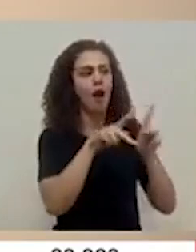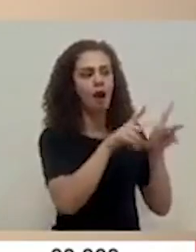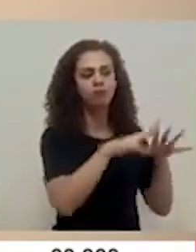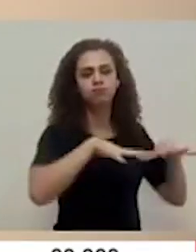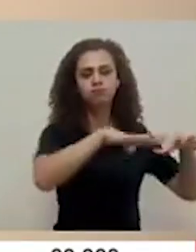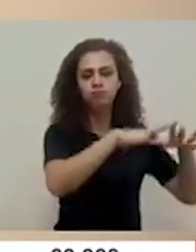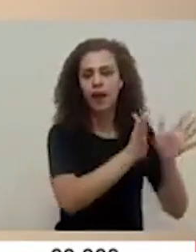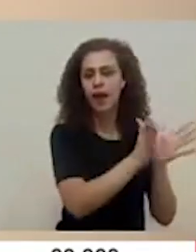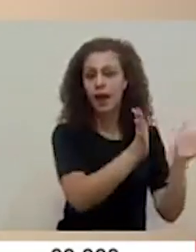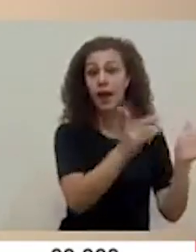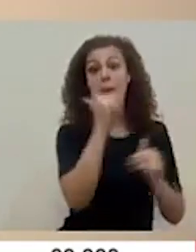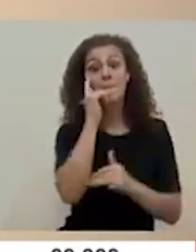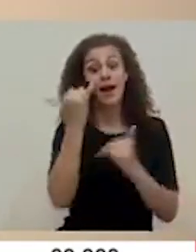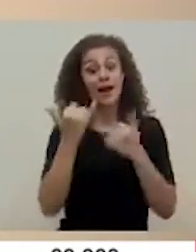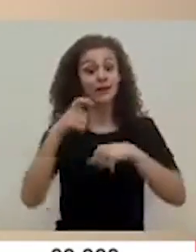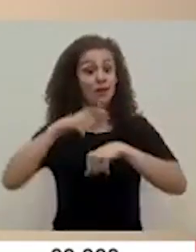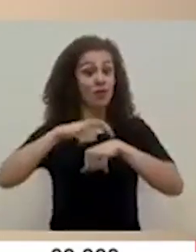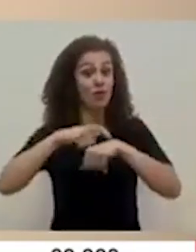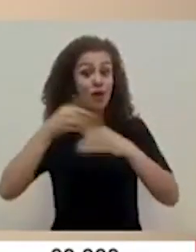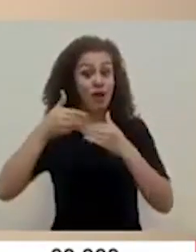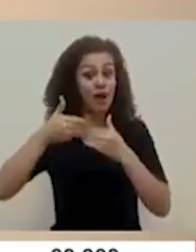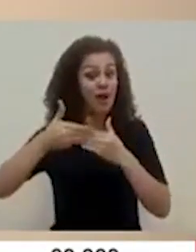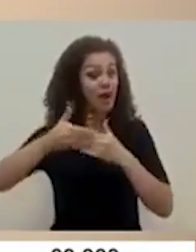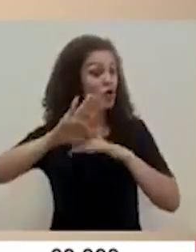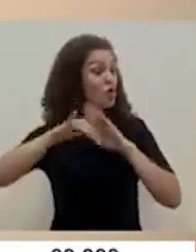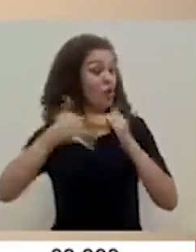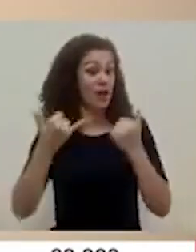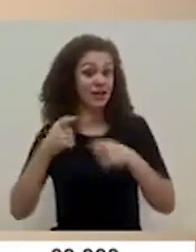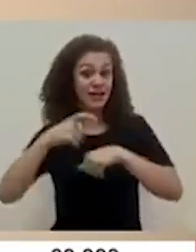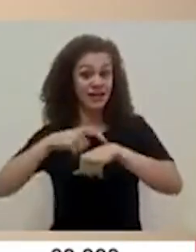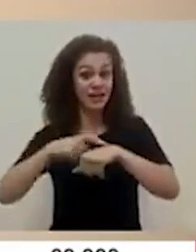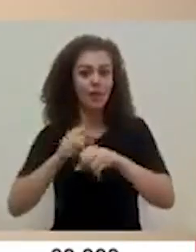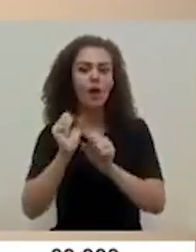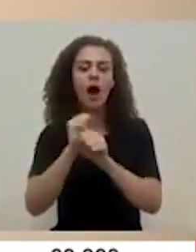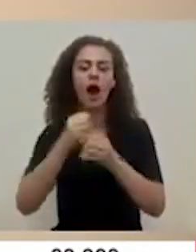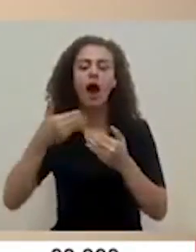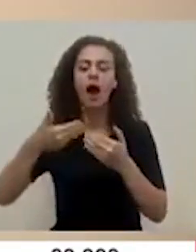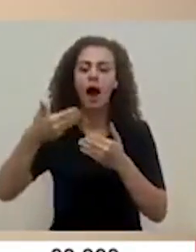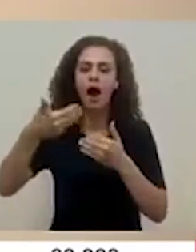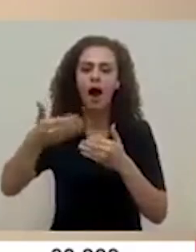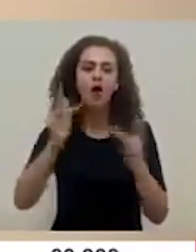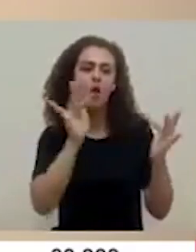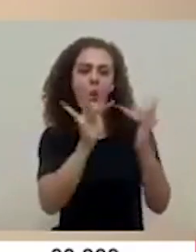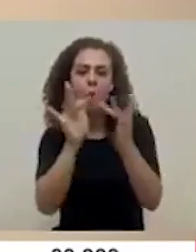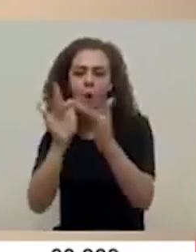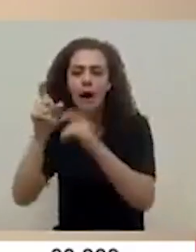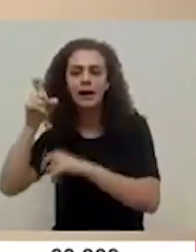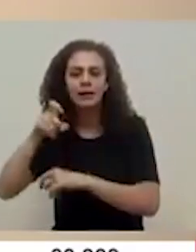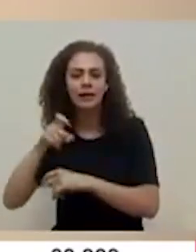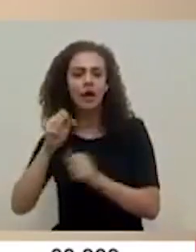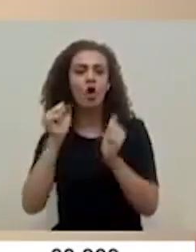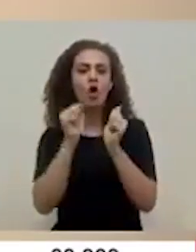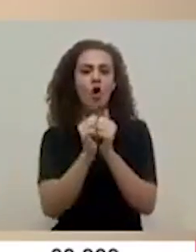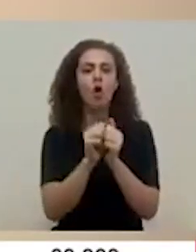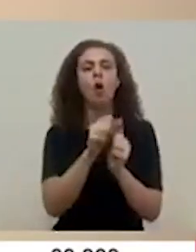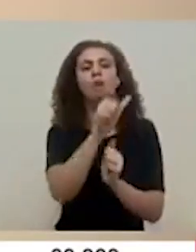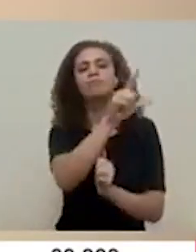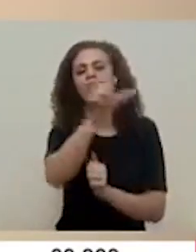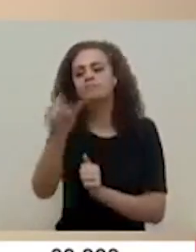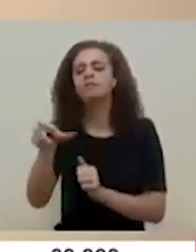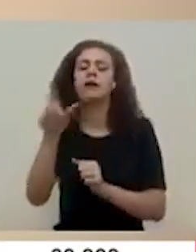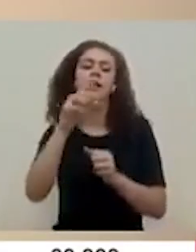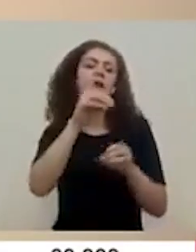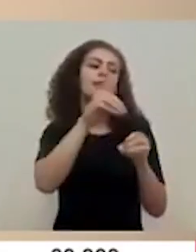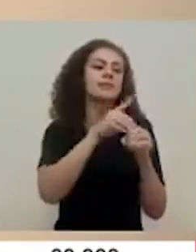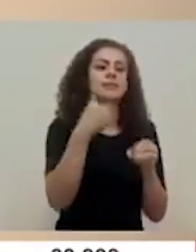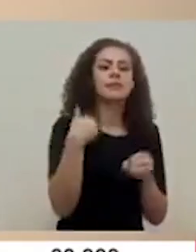general para ese momento y durante todo este tiempo se van a hacer los contactos requeridos con las y los diputados